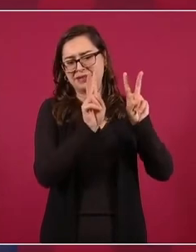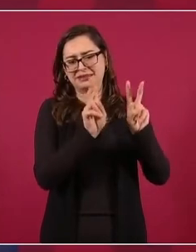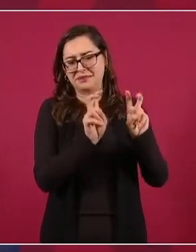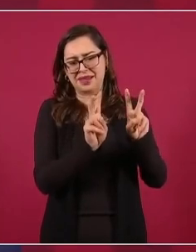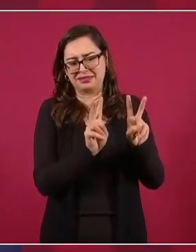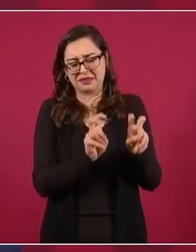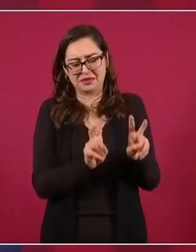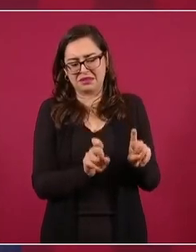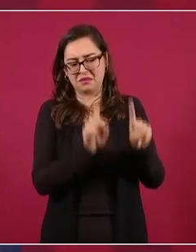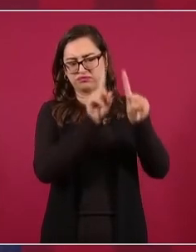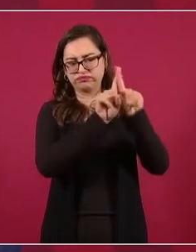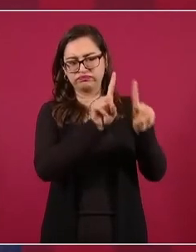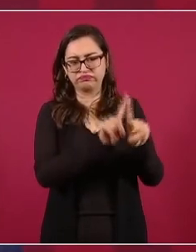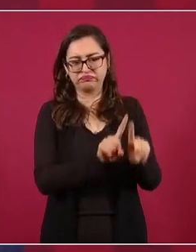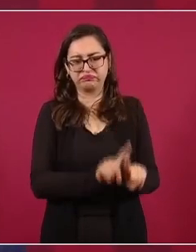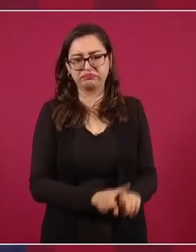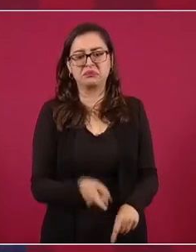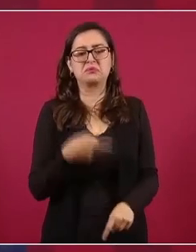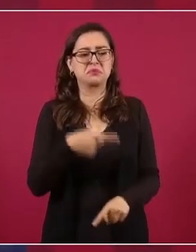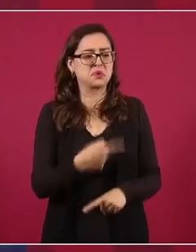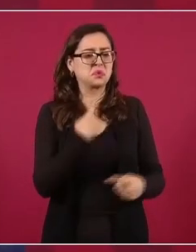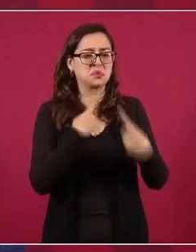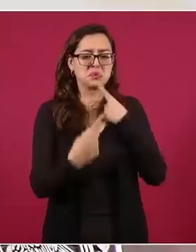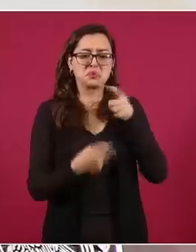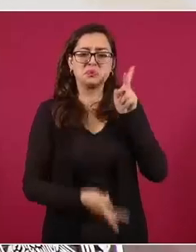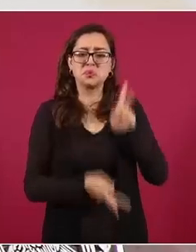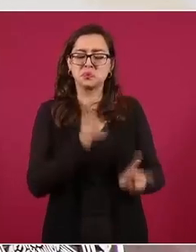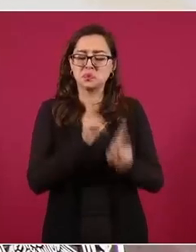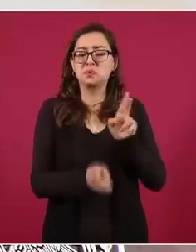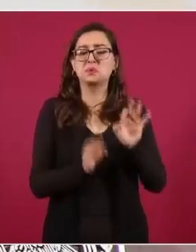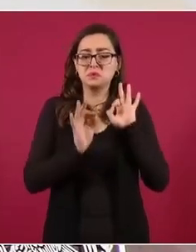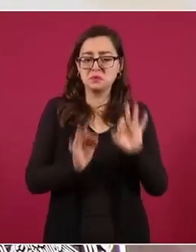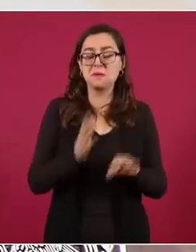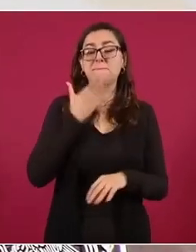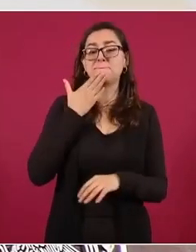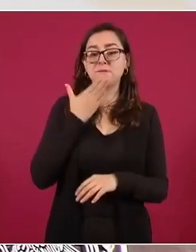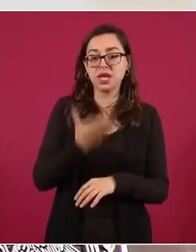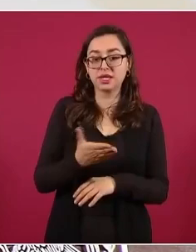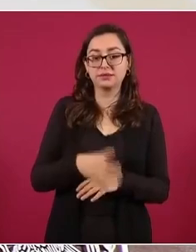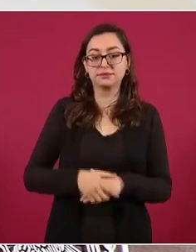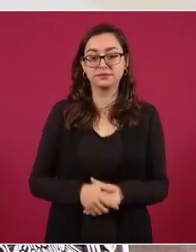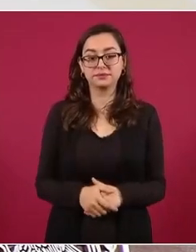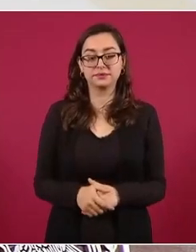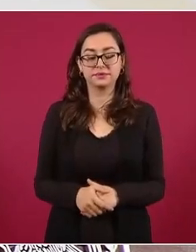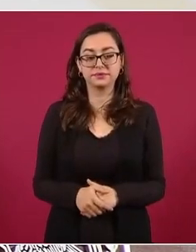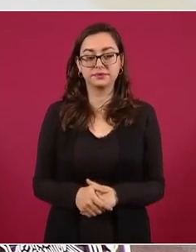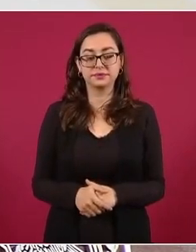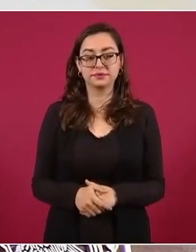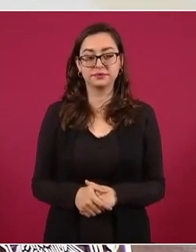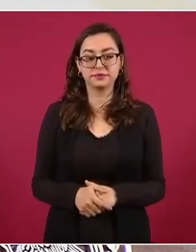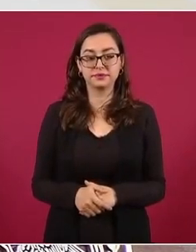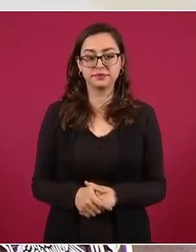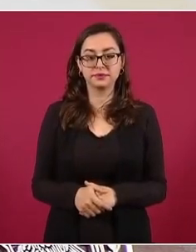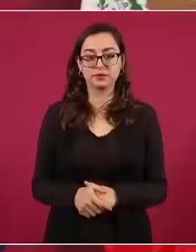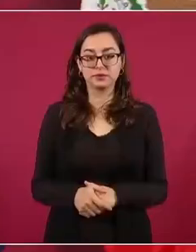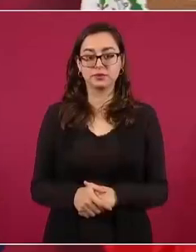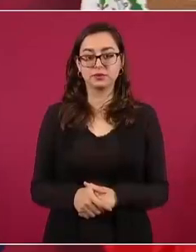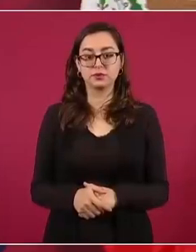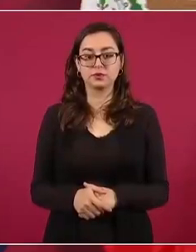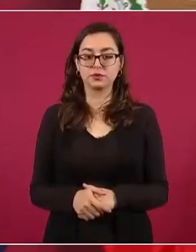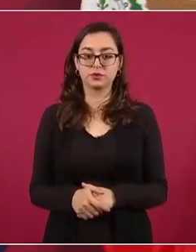en muy buenos términos y también